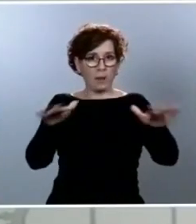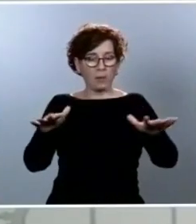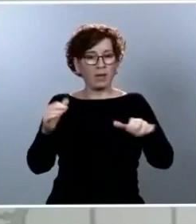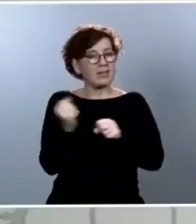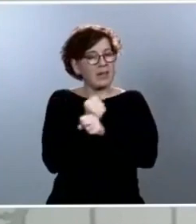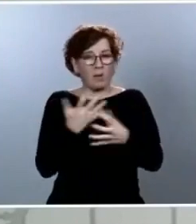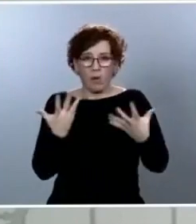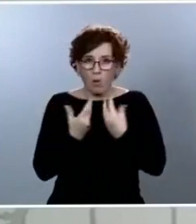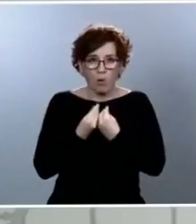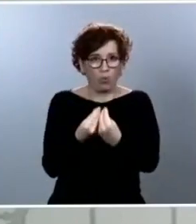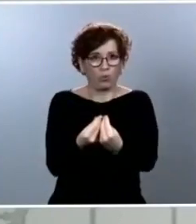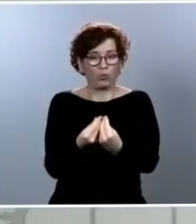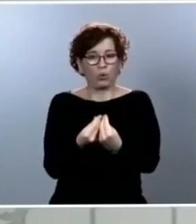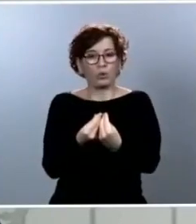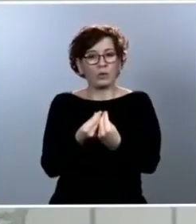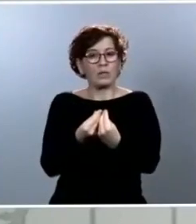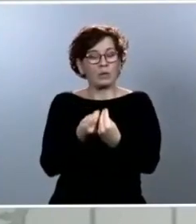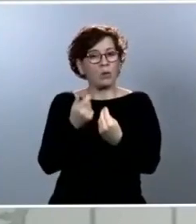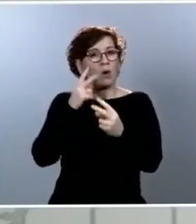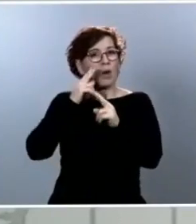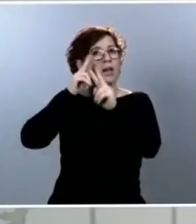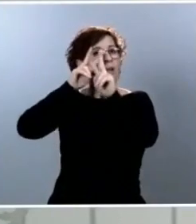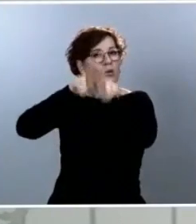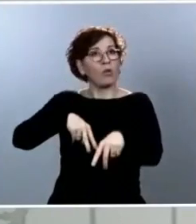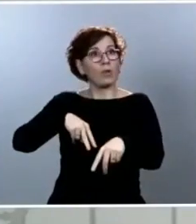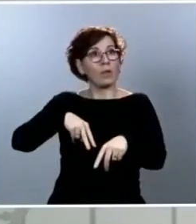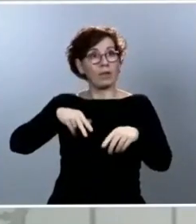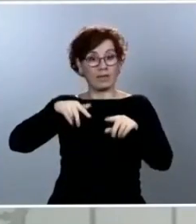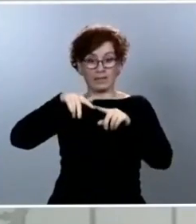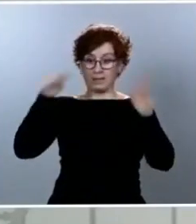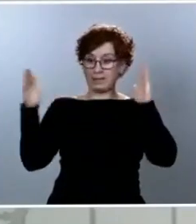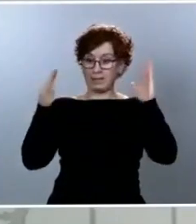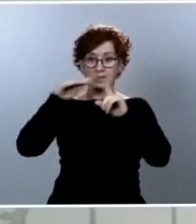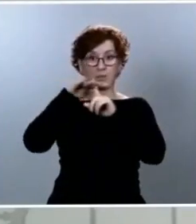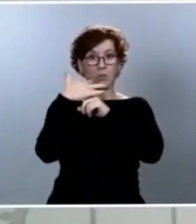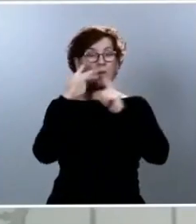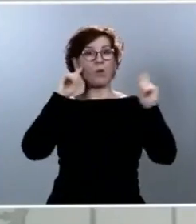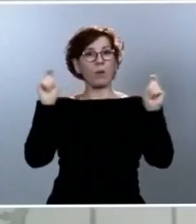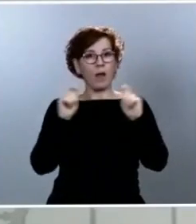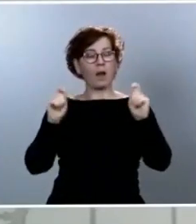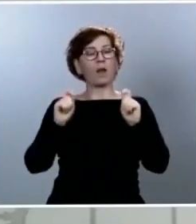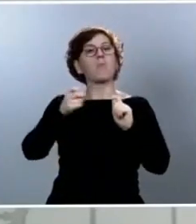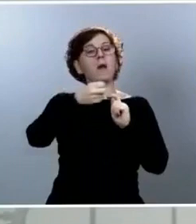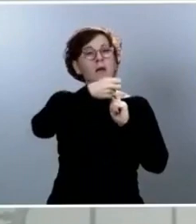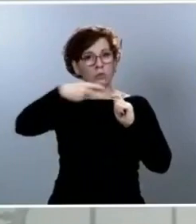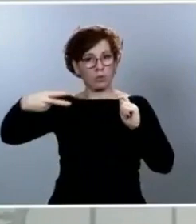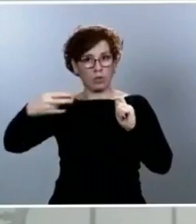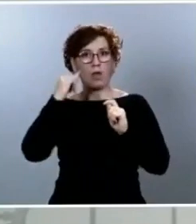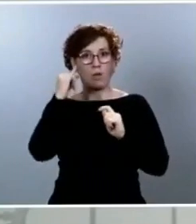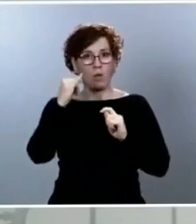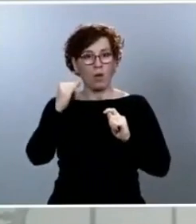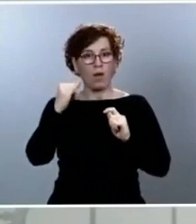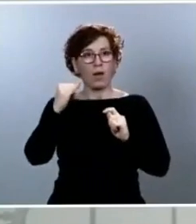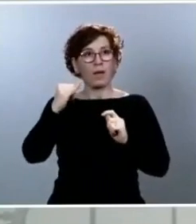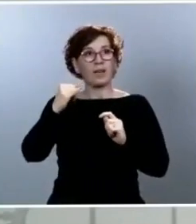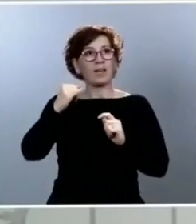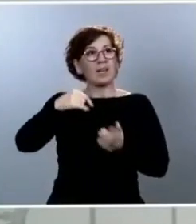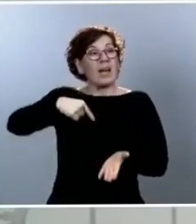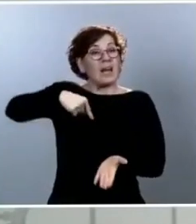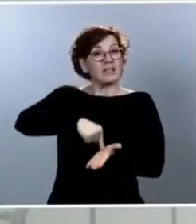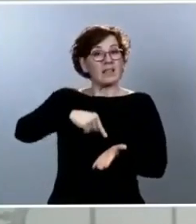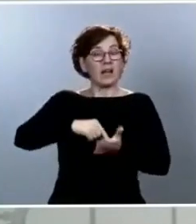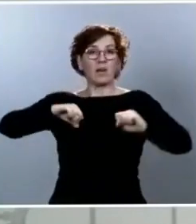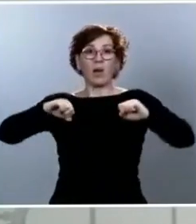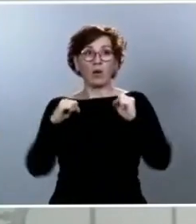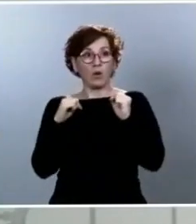de alarma ha dado sus frutos, que estamos teniendo un nivel de exigencia en el confinamiento muy elevado, ejemplar por parte del